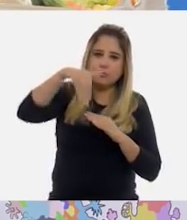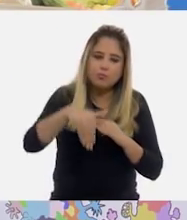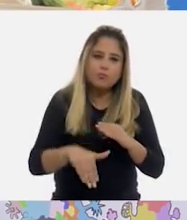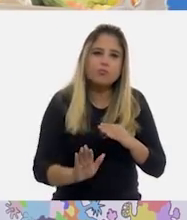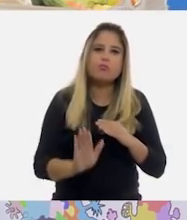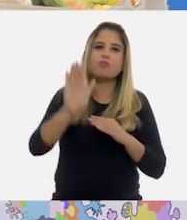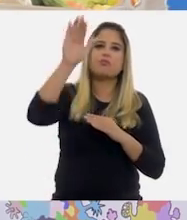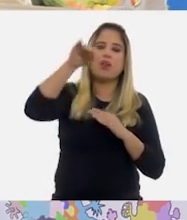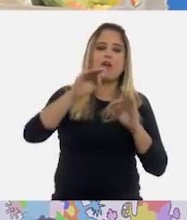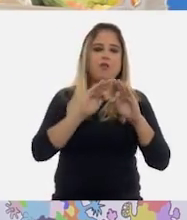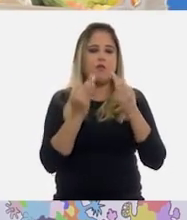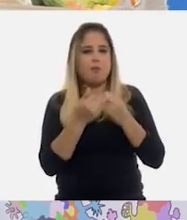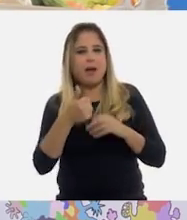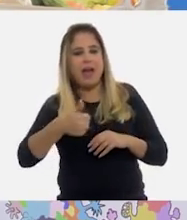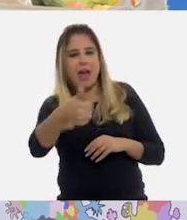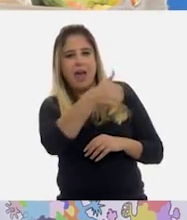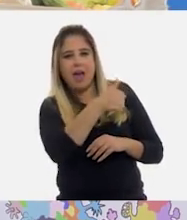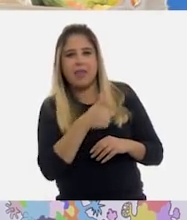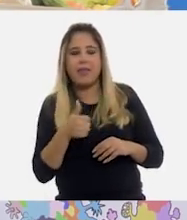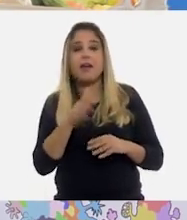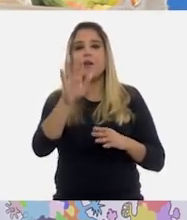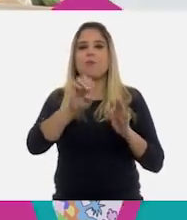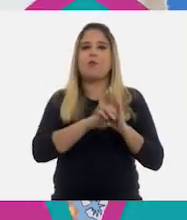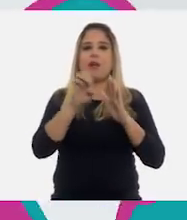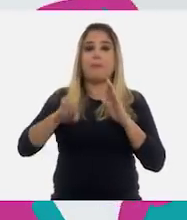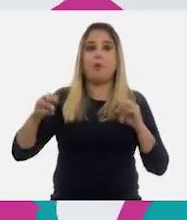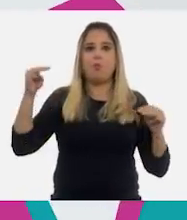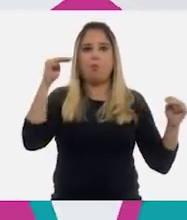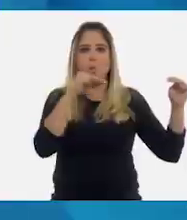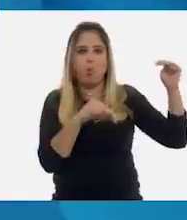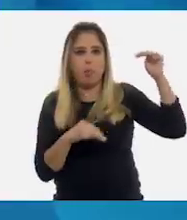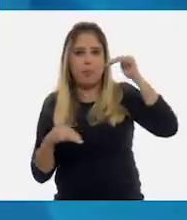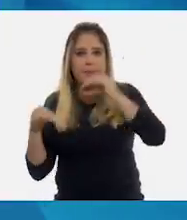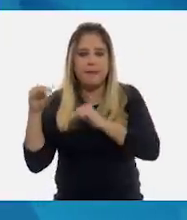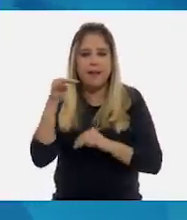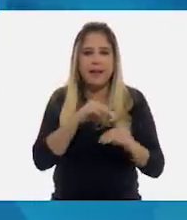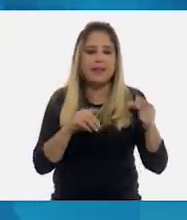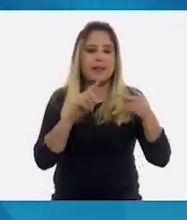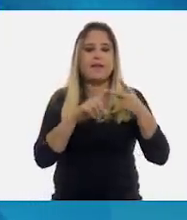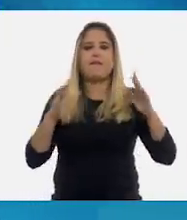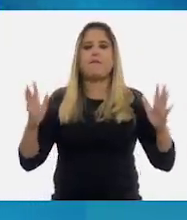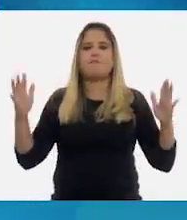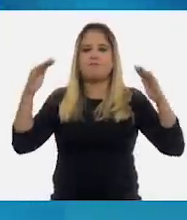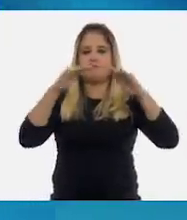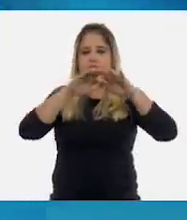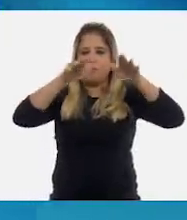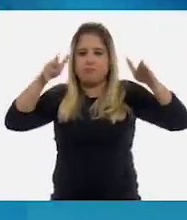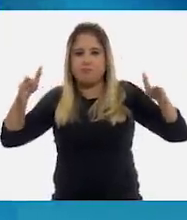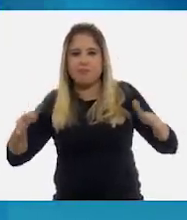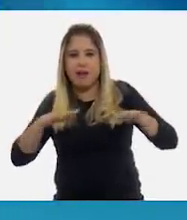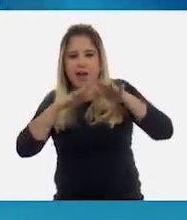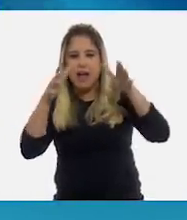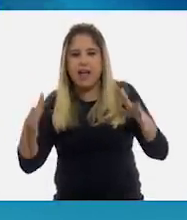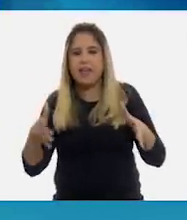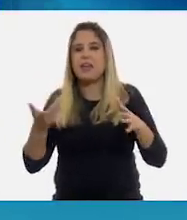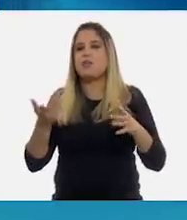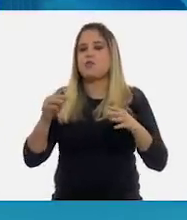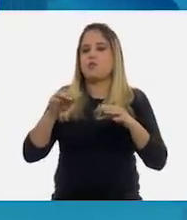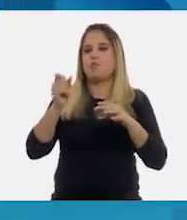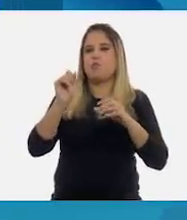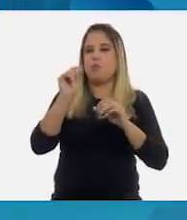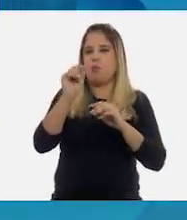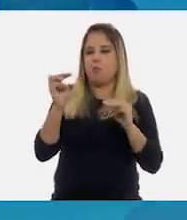de cada una. Por ejemplo, tenemos las montañas, los valles, las mesetas, las